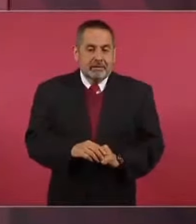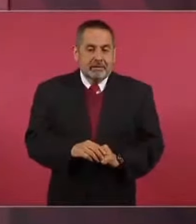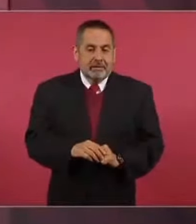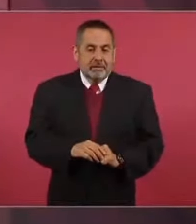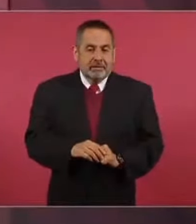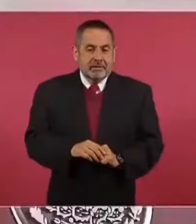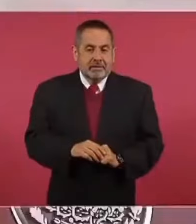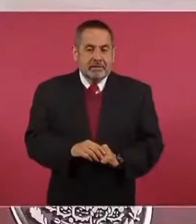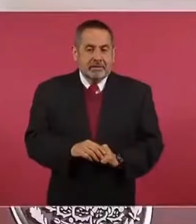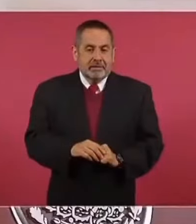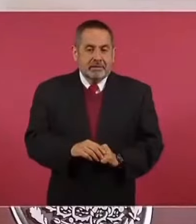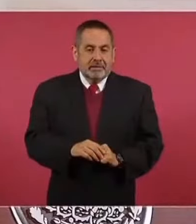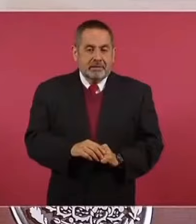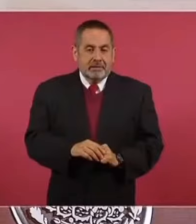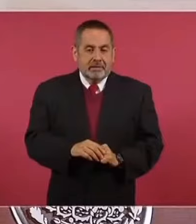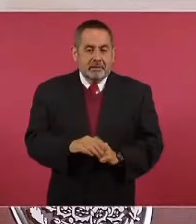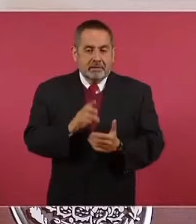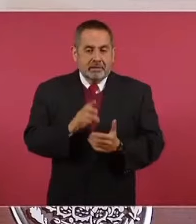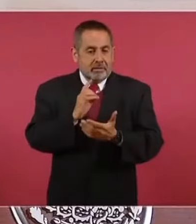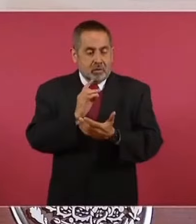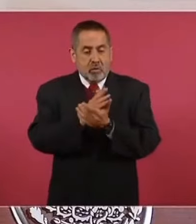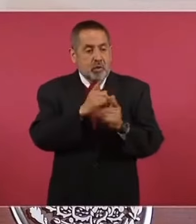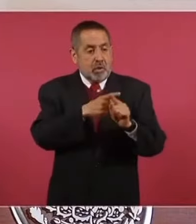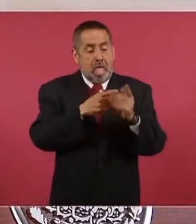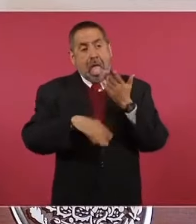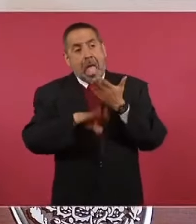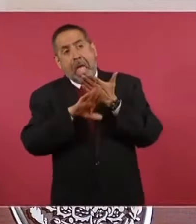a atacarnos.